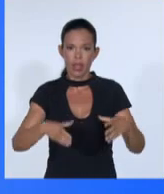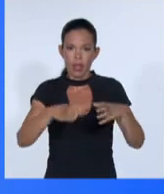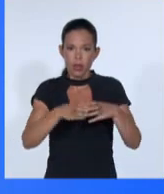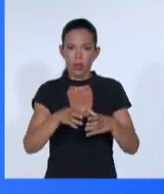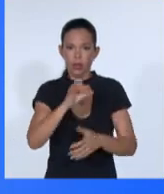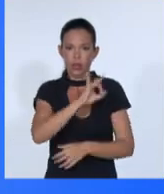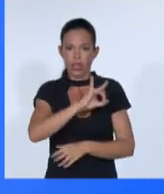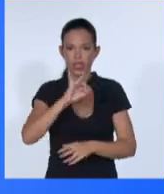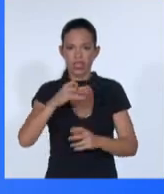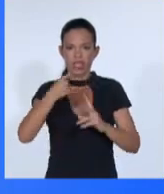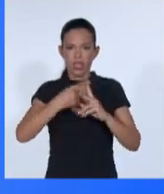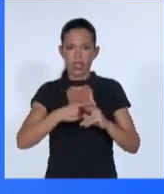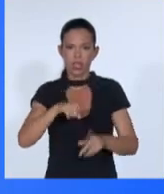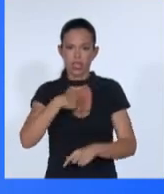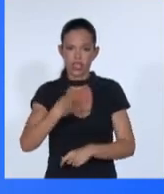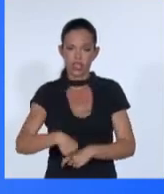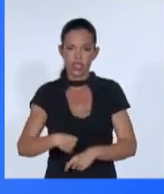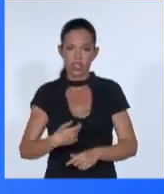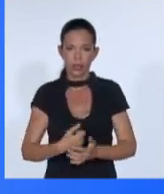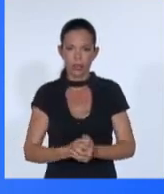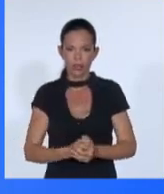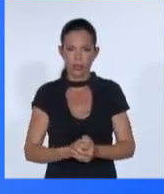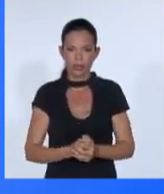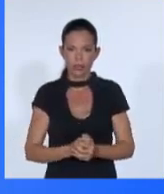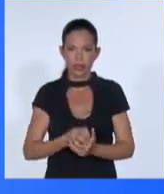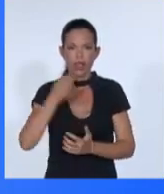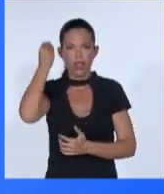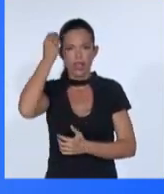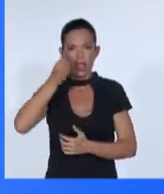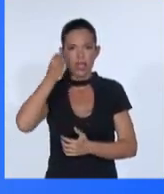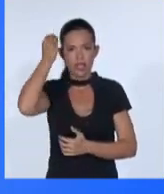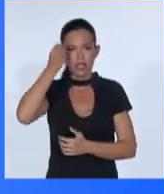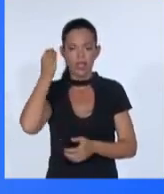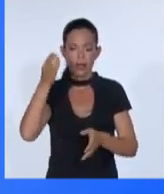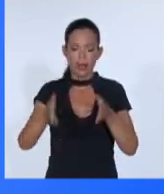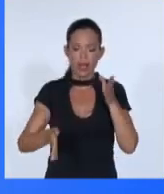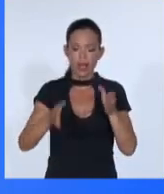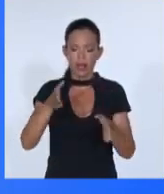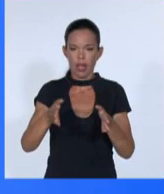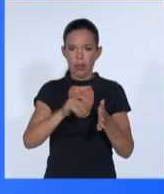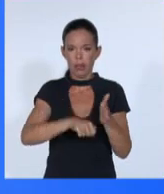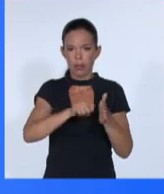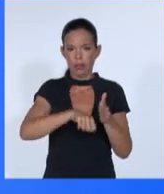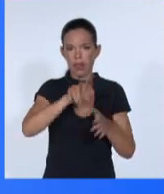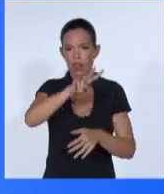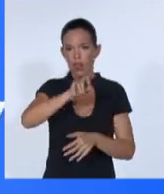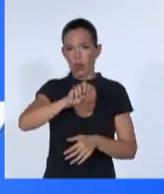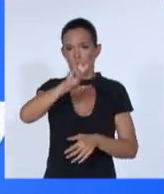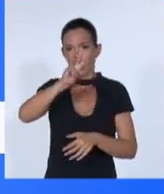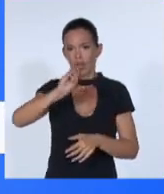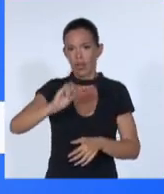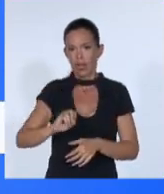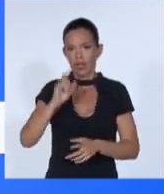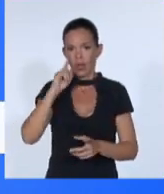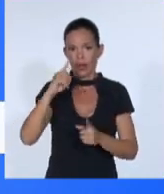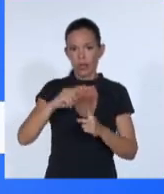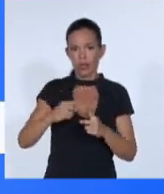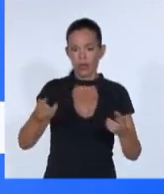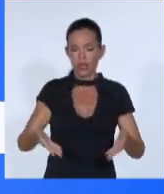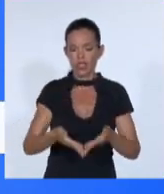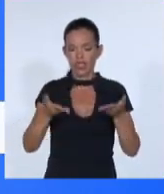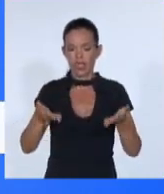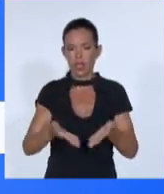El examen de mitad de periodo de la Agenda 2030 para el Desarrollo Sostenible tiene lugar en una